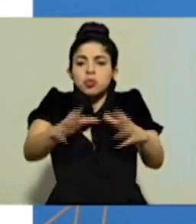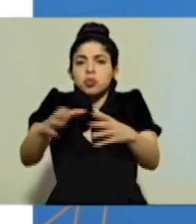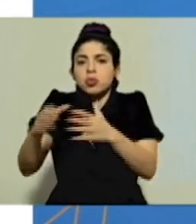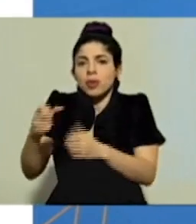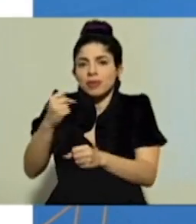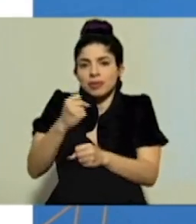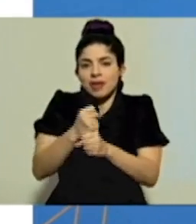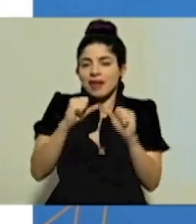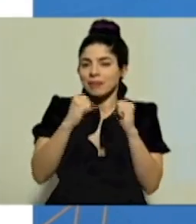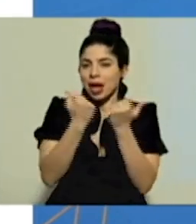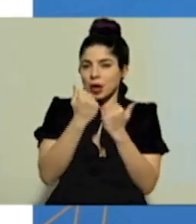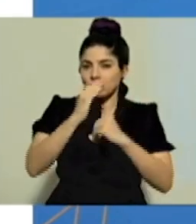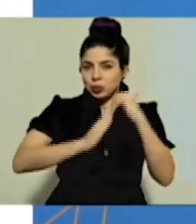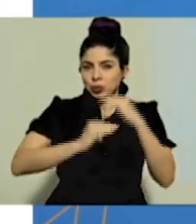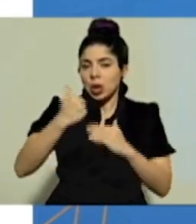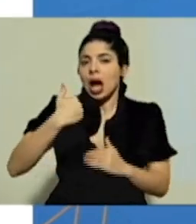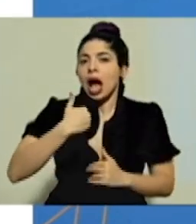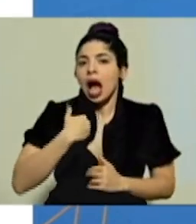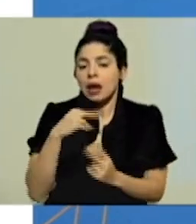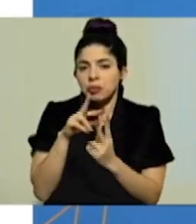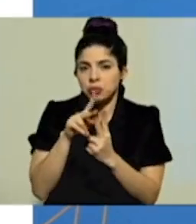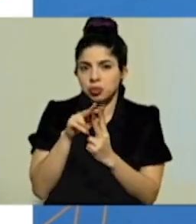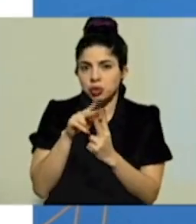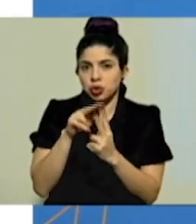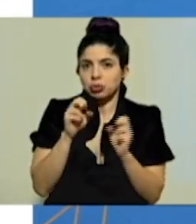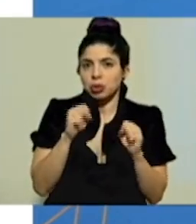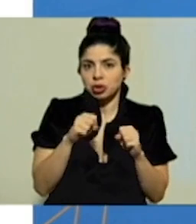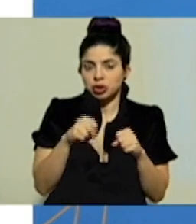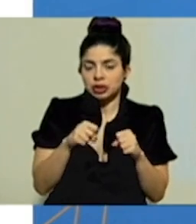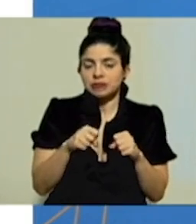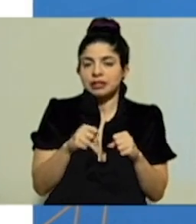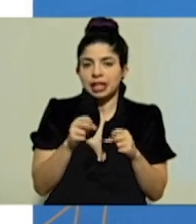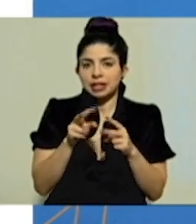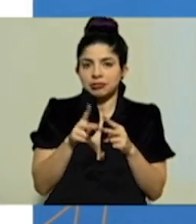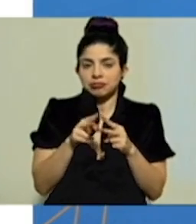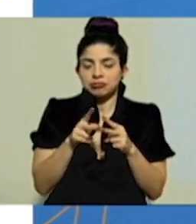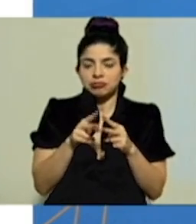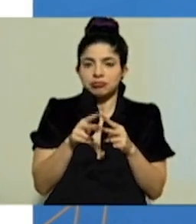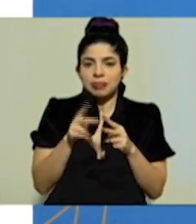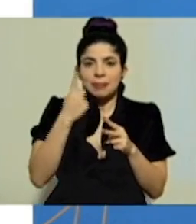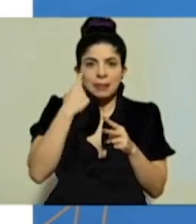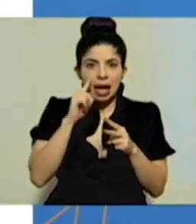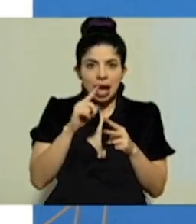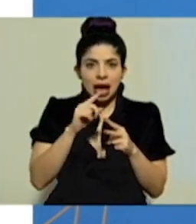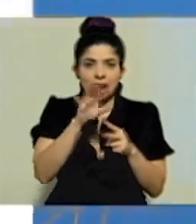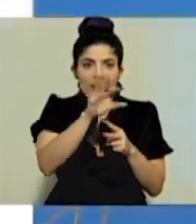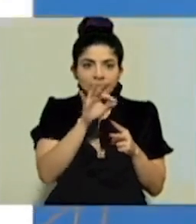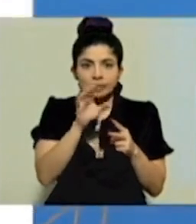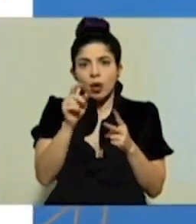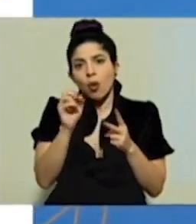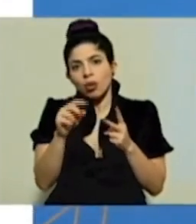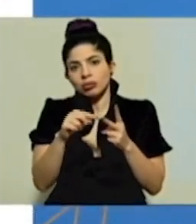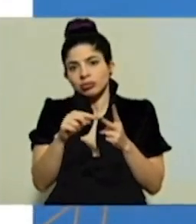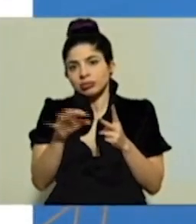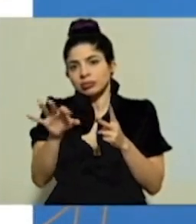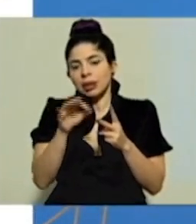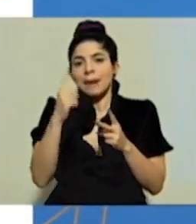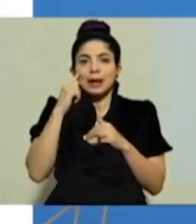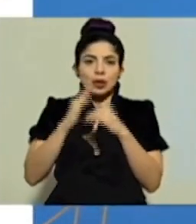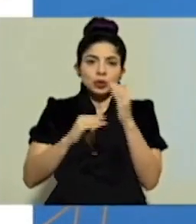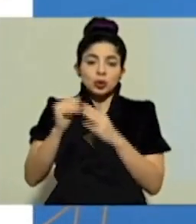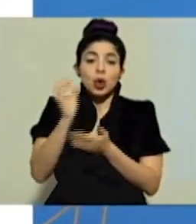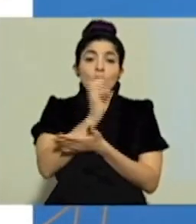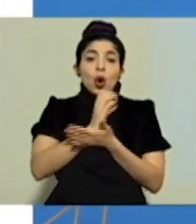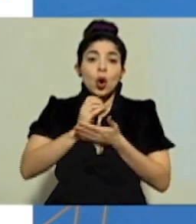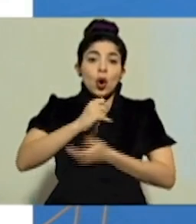el campo de la construcción existen los dos tipos de posibilidades de la construcción. Entonces, el Colegio